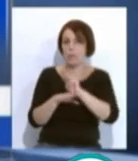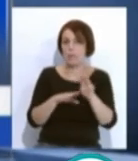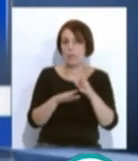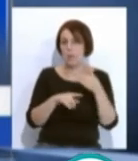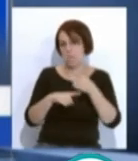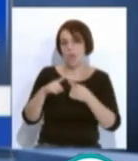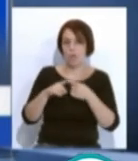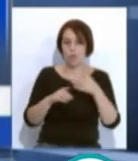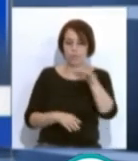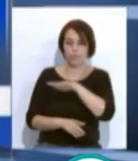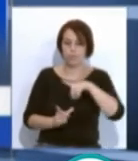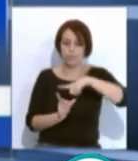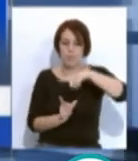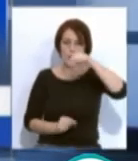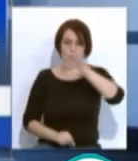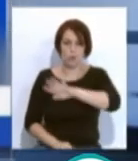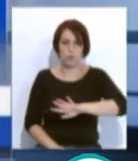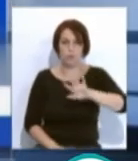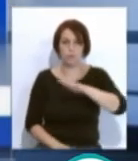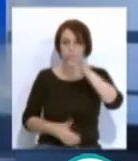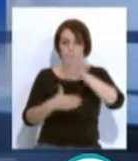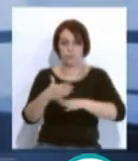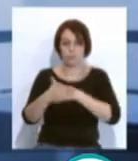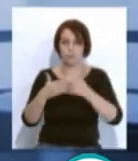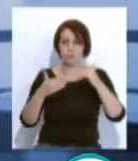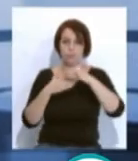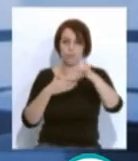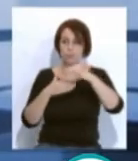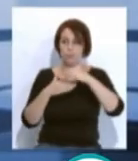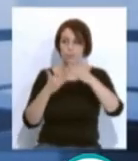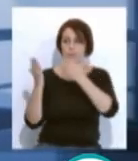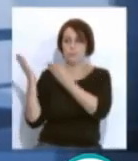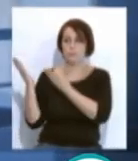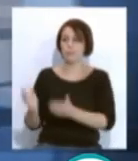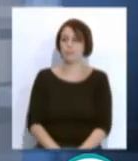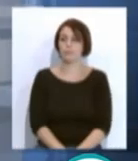moderados en el estrecho. A continuación les ofrecemos la tabla de oleajes y mareas.